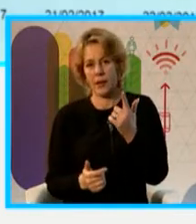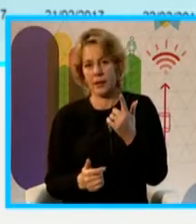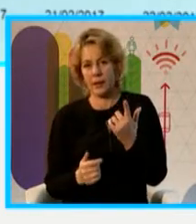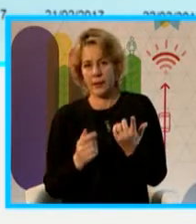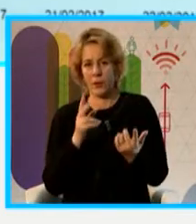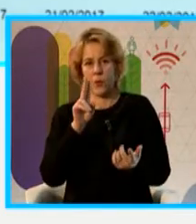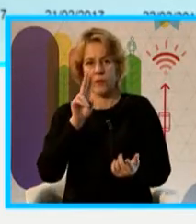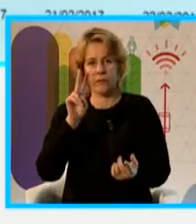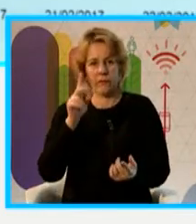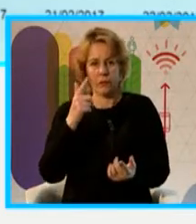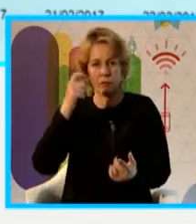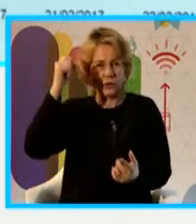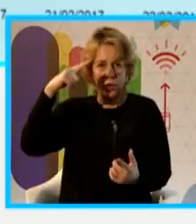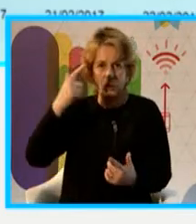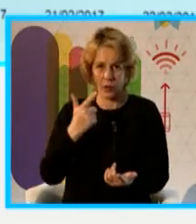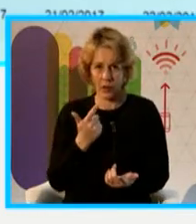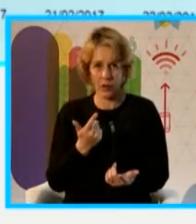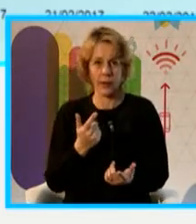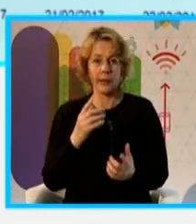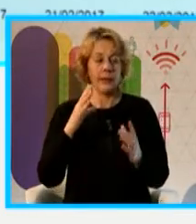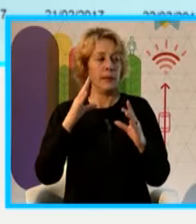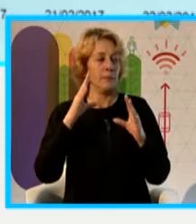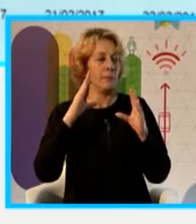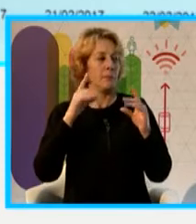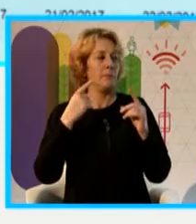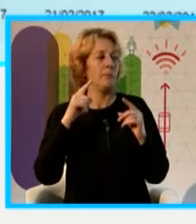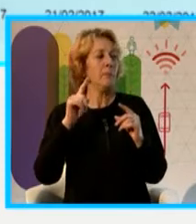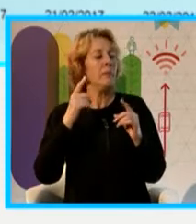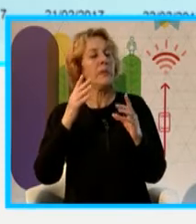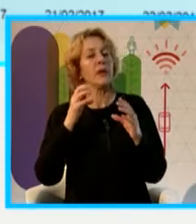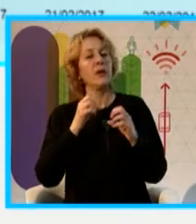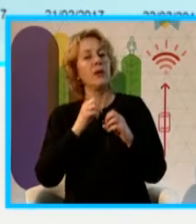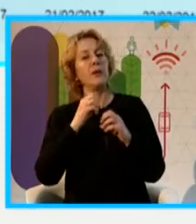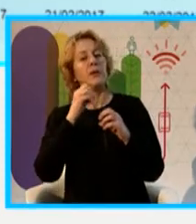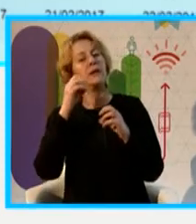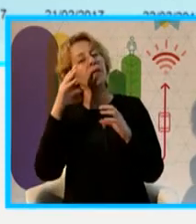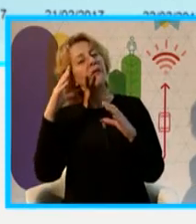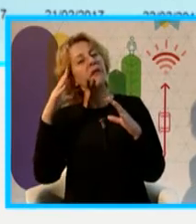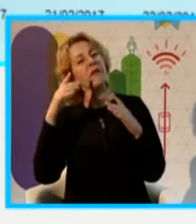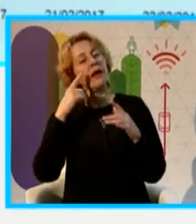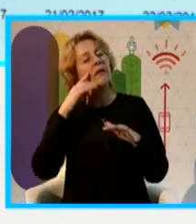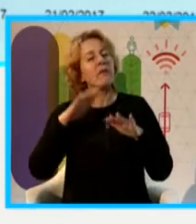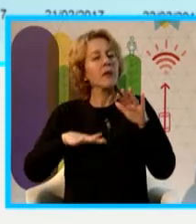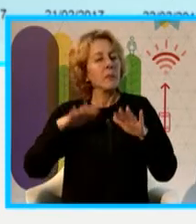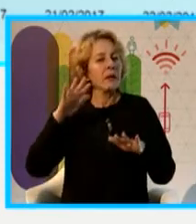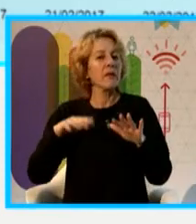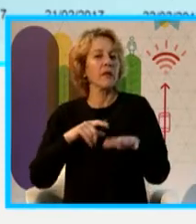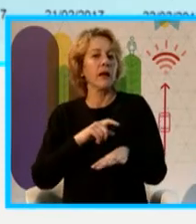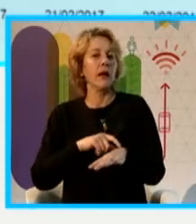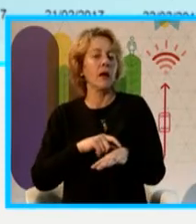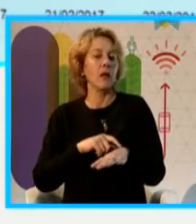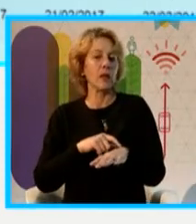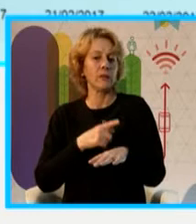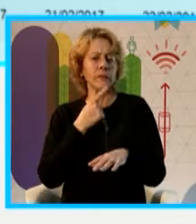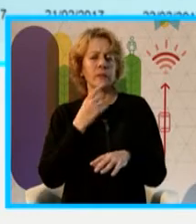cero y luego son casi gaussianas según las horas del día. ¿Y por qué ustedes